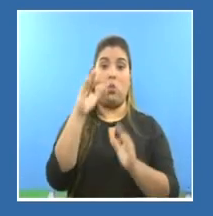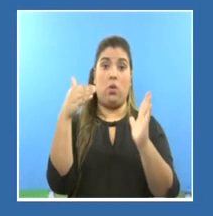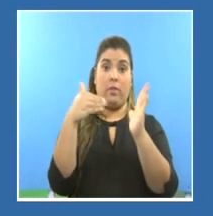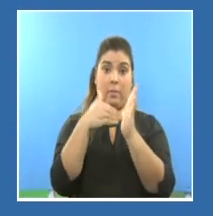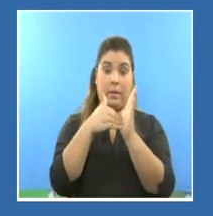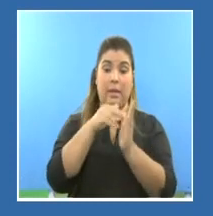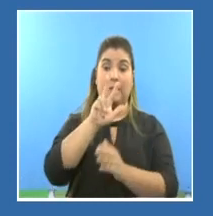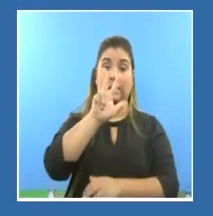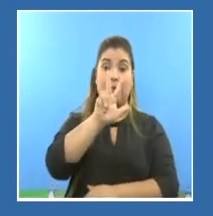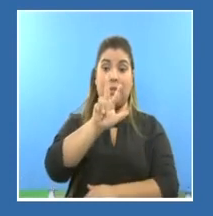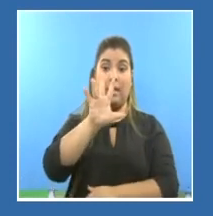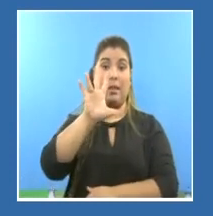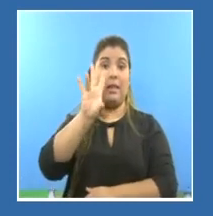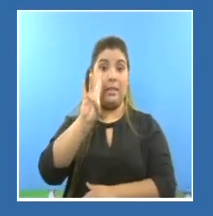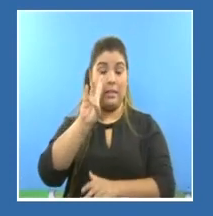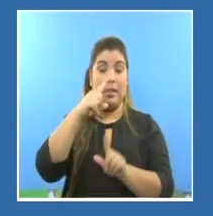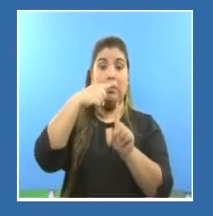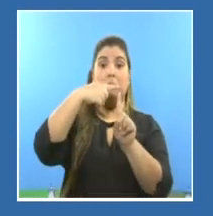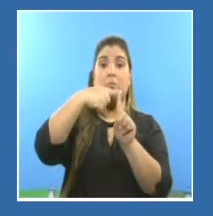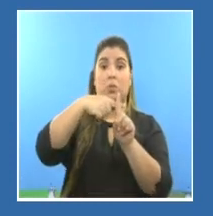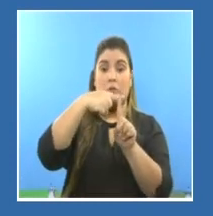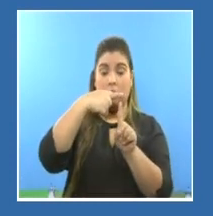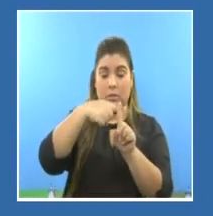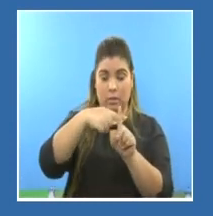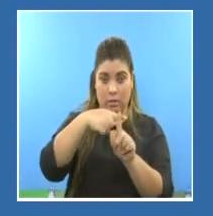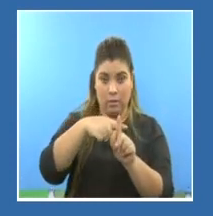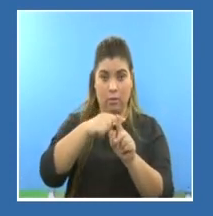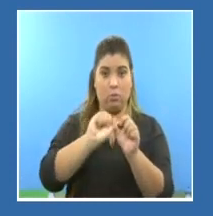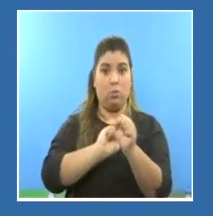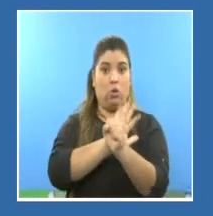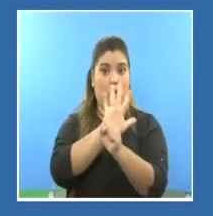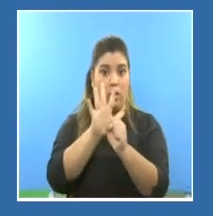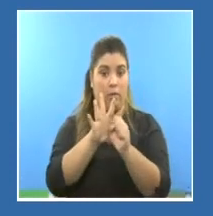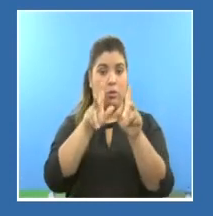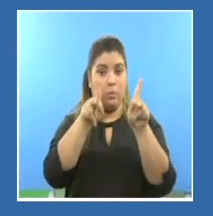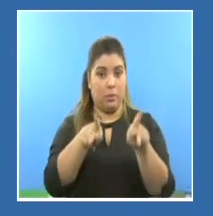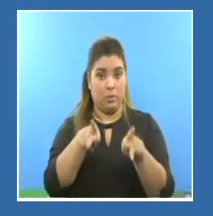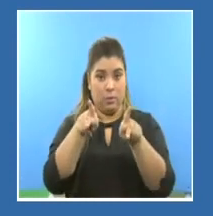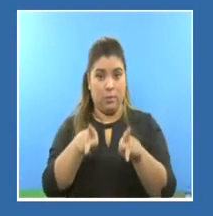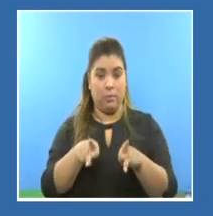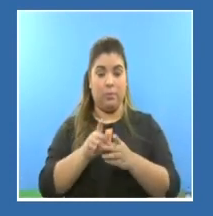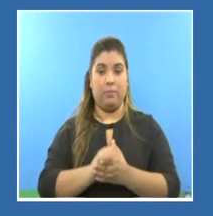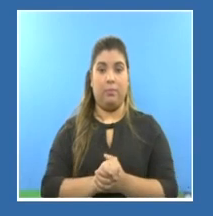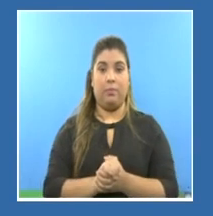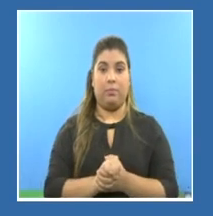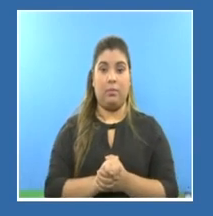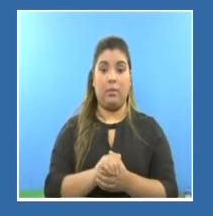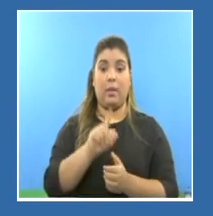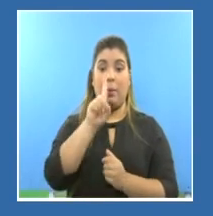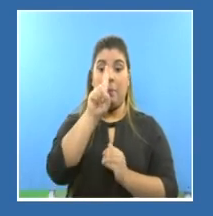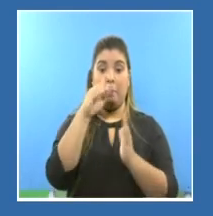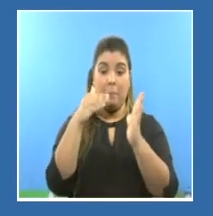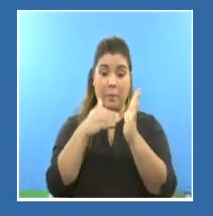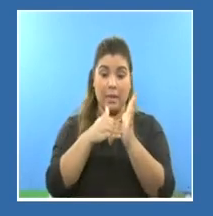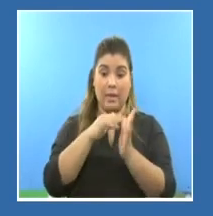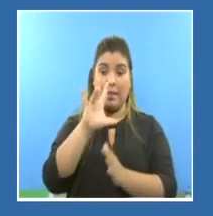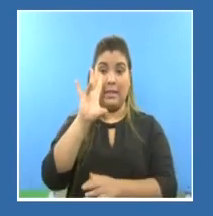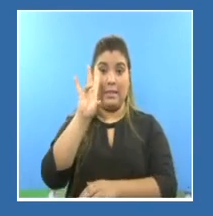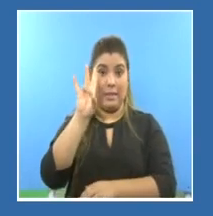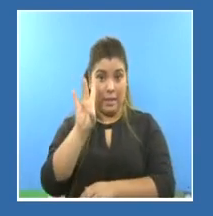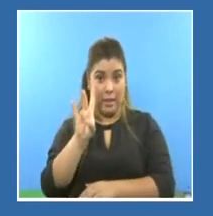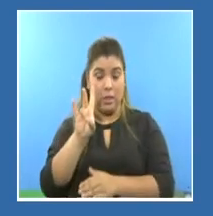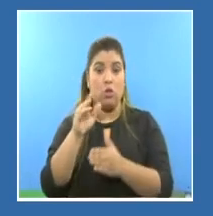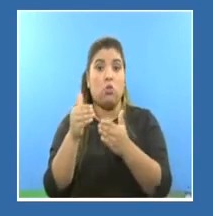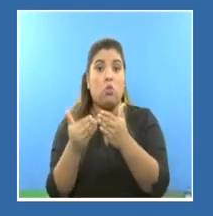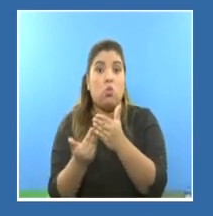.037 casos confirmados acumulados, de los cuales 1.007